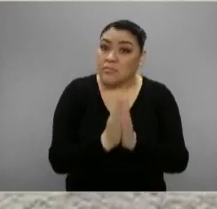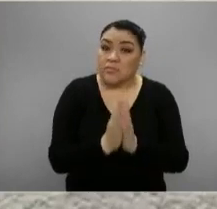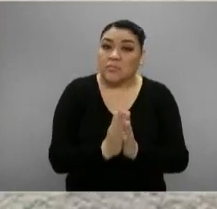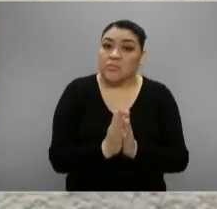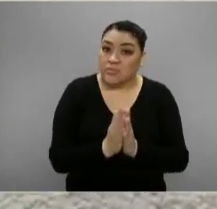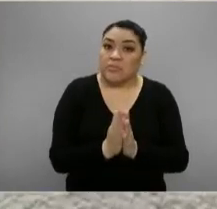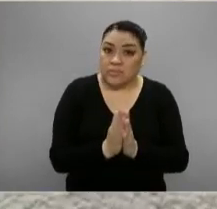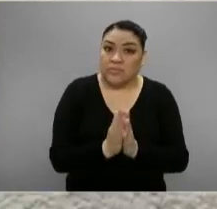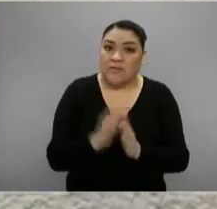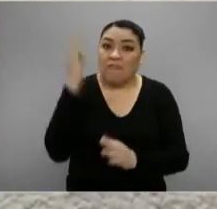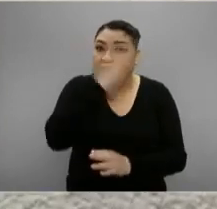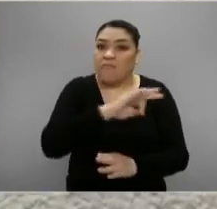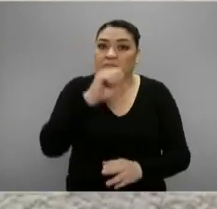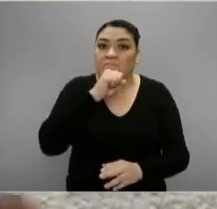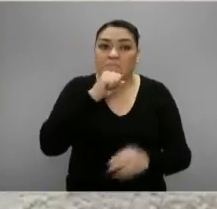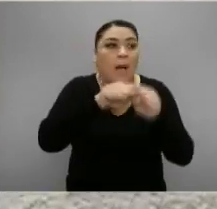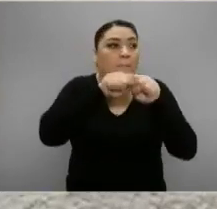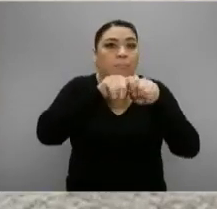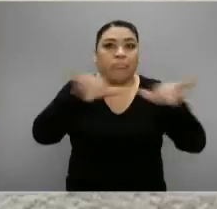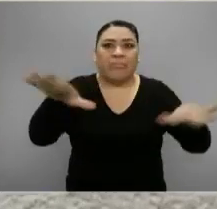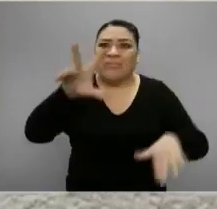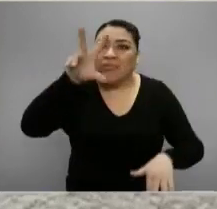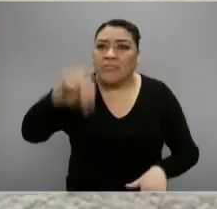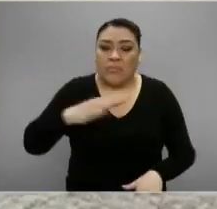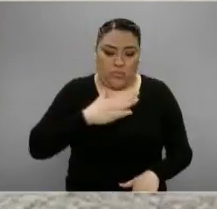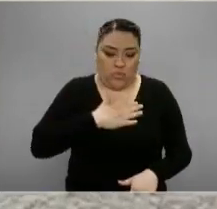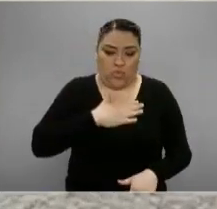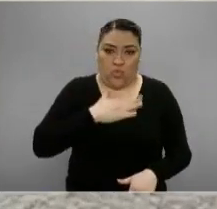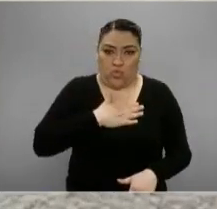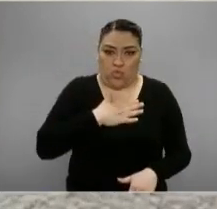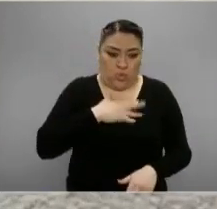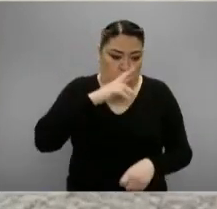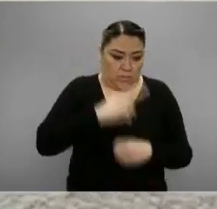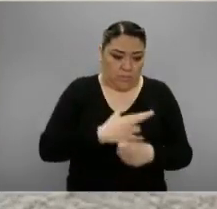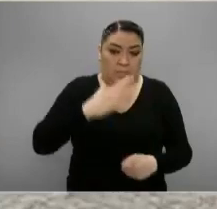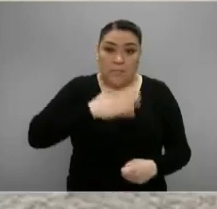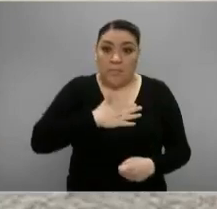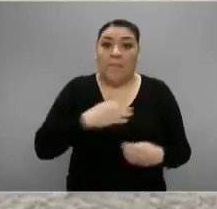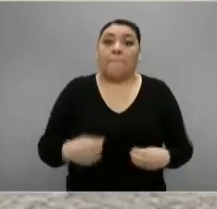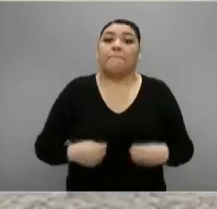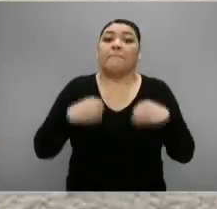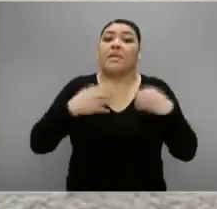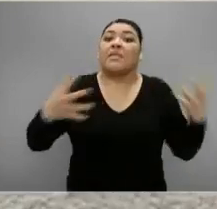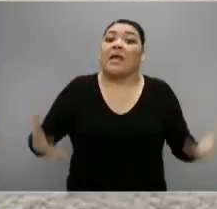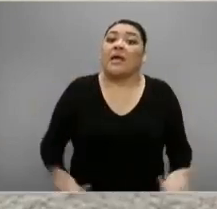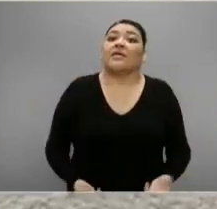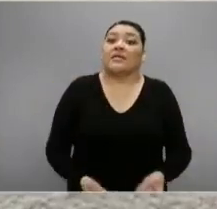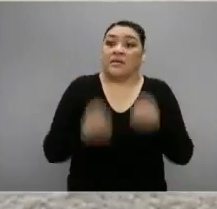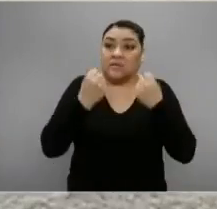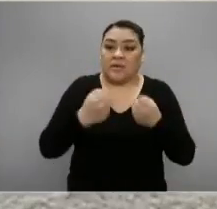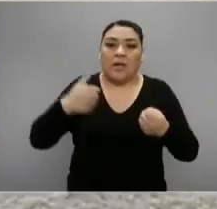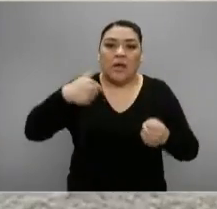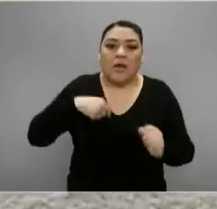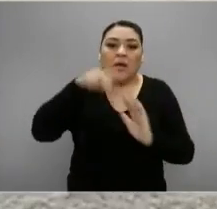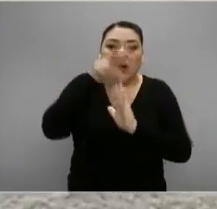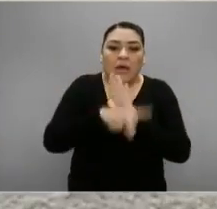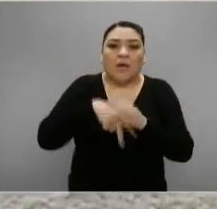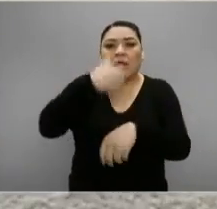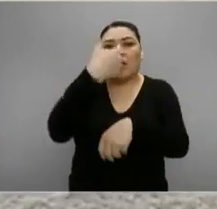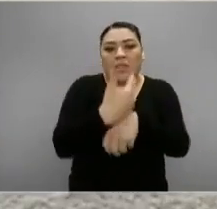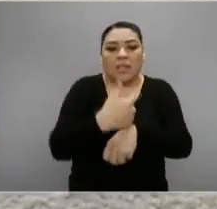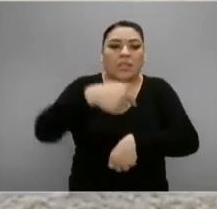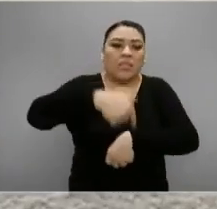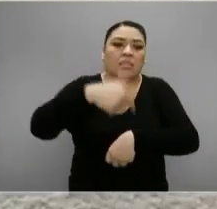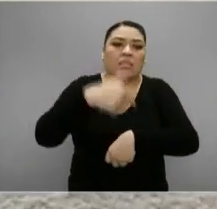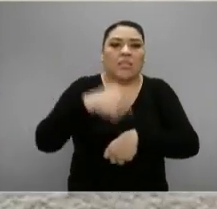No difunda noticias falsas. Entienda que nuestro tiempo está dedicado a salvar vidas. Y hacer este mensaje, pues me